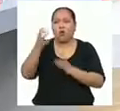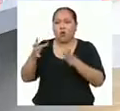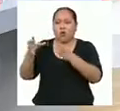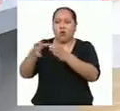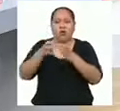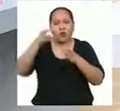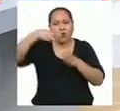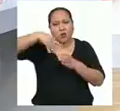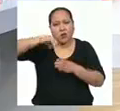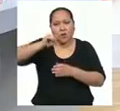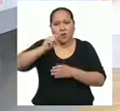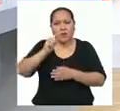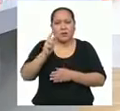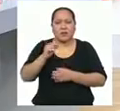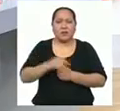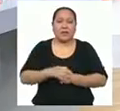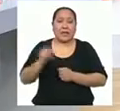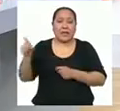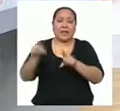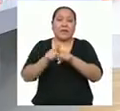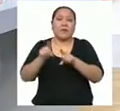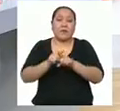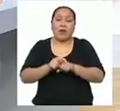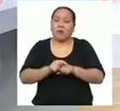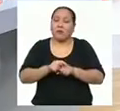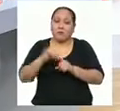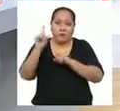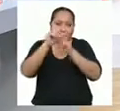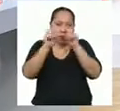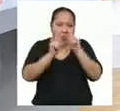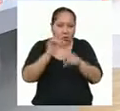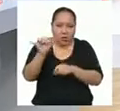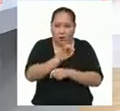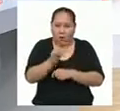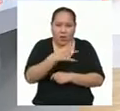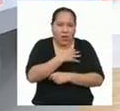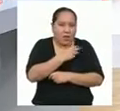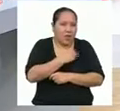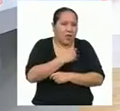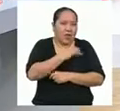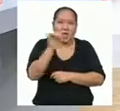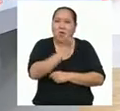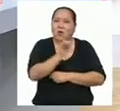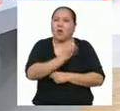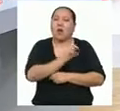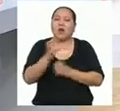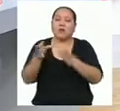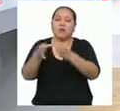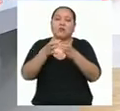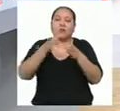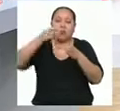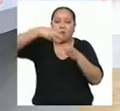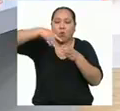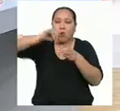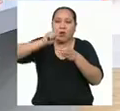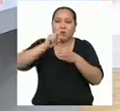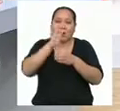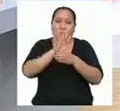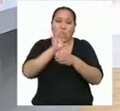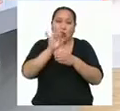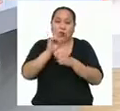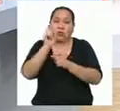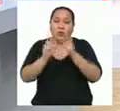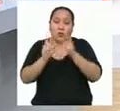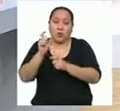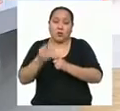Él también aplicó una encuesta con la misma pregunta sobre la edad y la misma cantidad como muestra, o sea, a